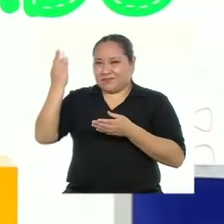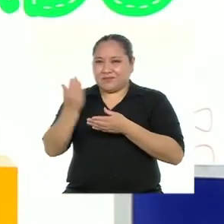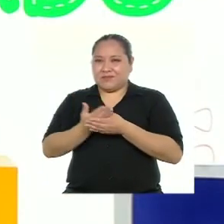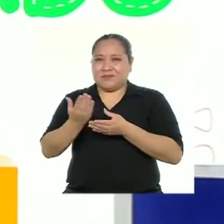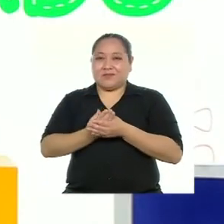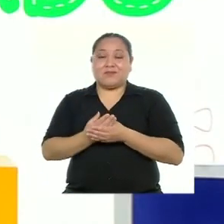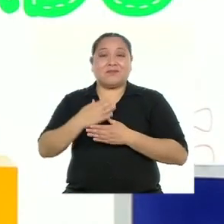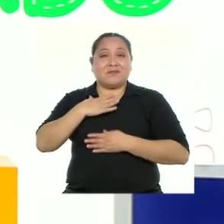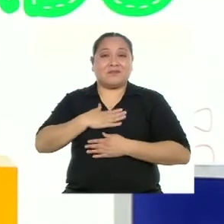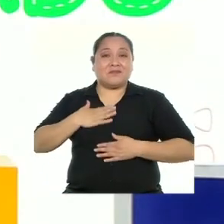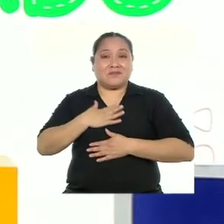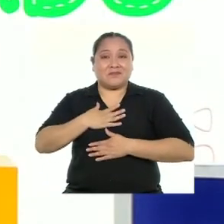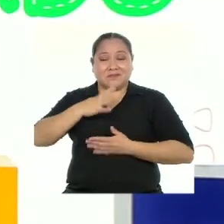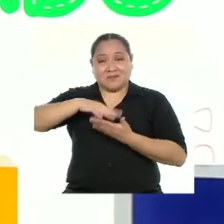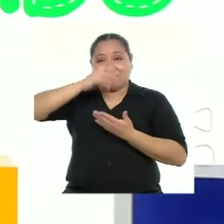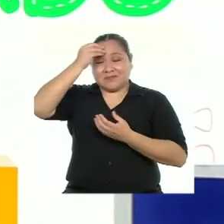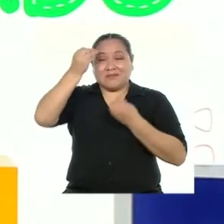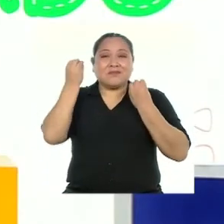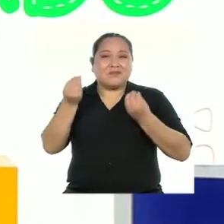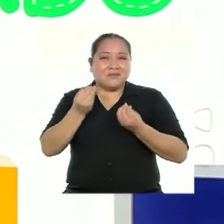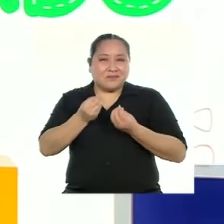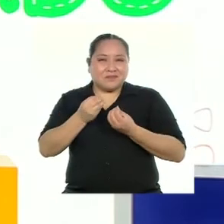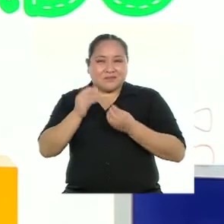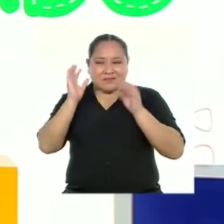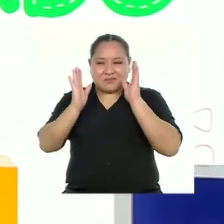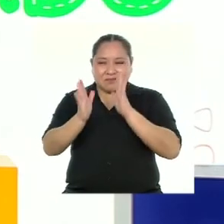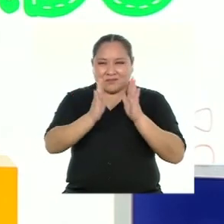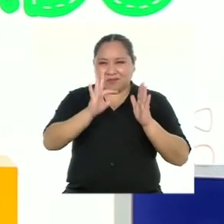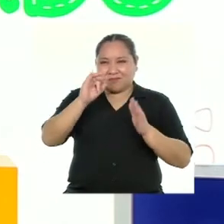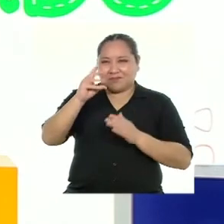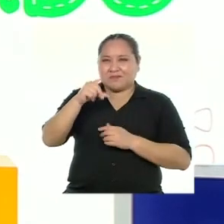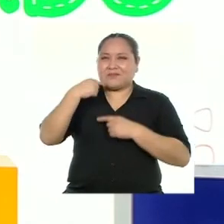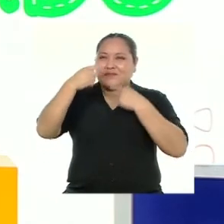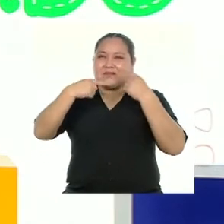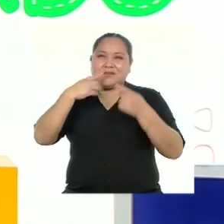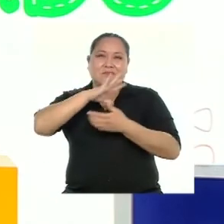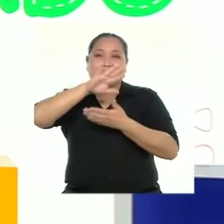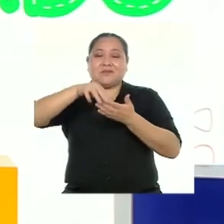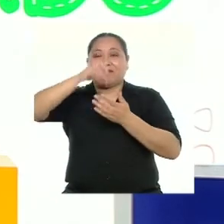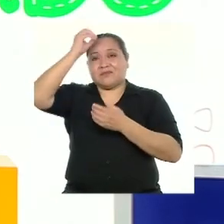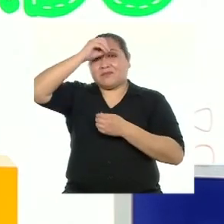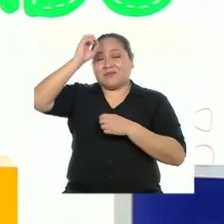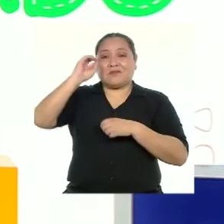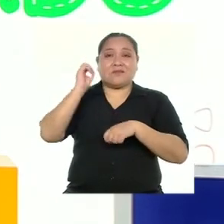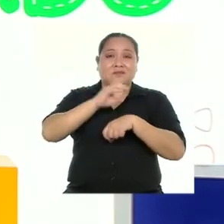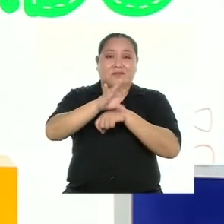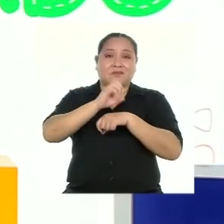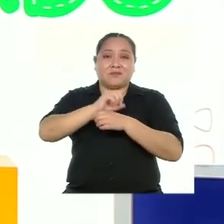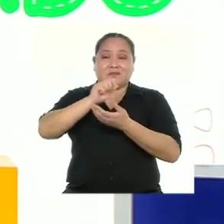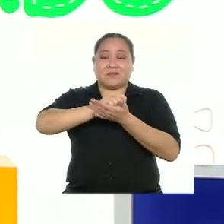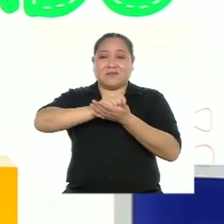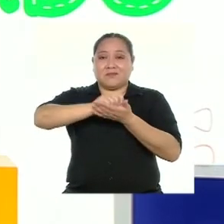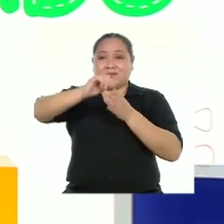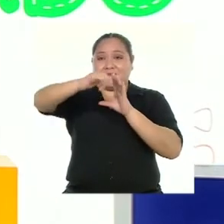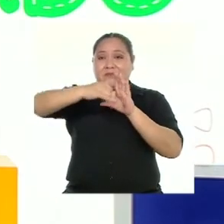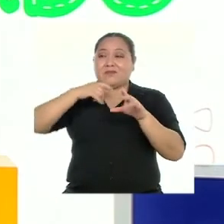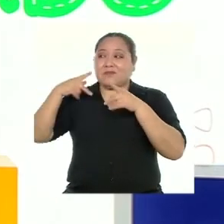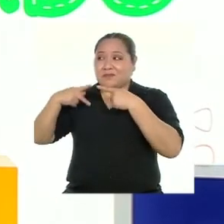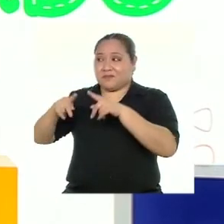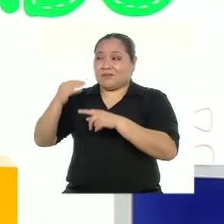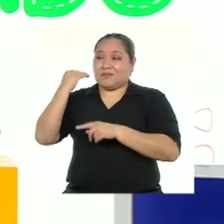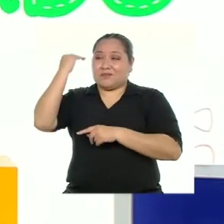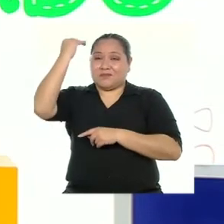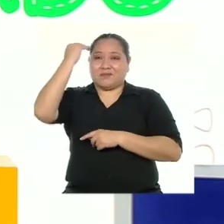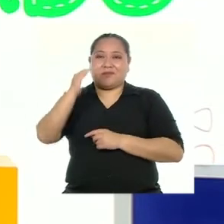¿Disfrutaron de aprender cómo realizar un FODA? Cuéntenos eso y todas sus opiniones y recomendaciones escribiendo con el permiso de un